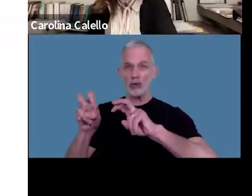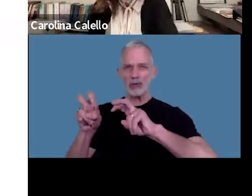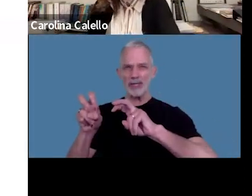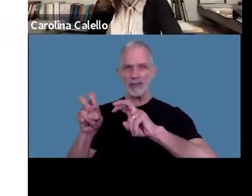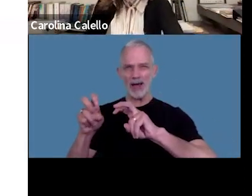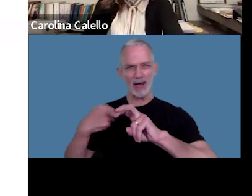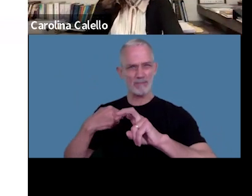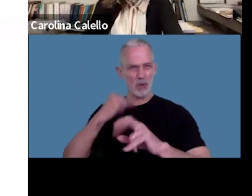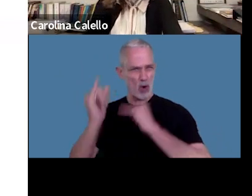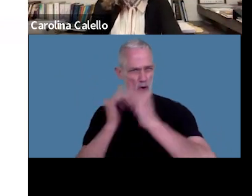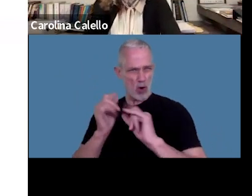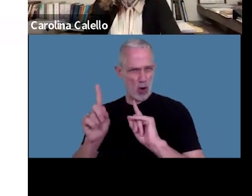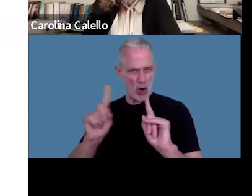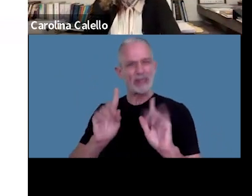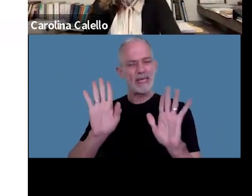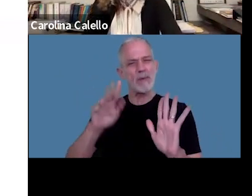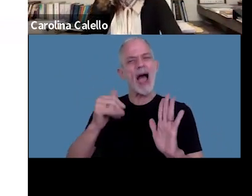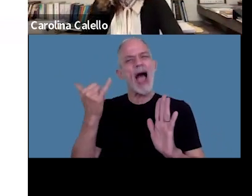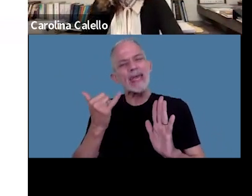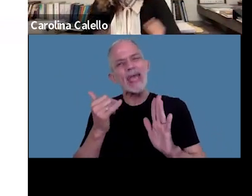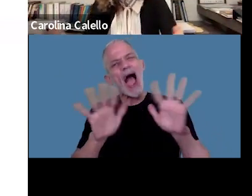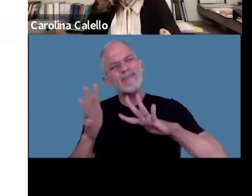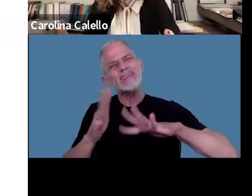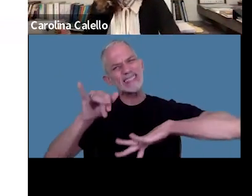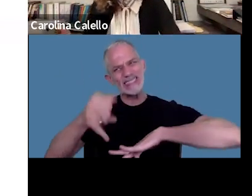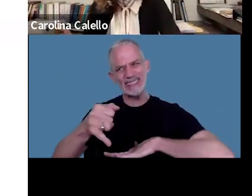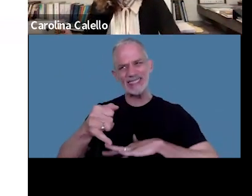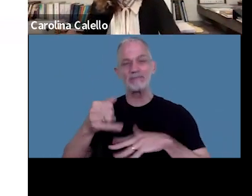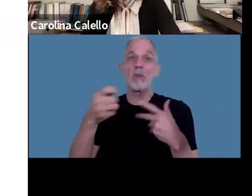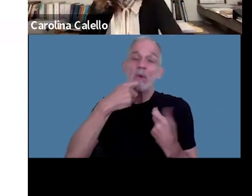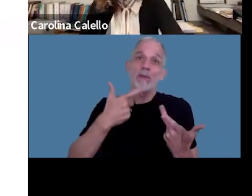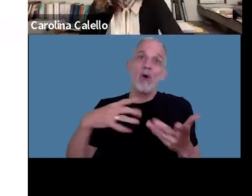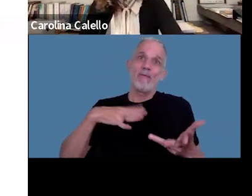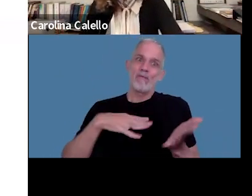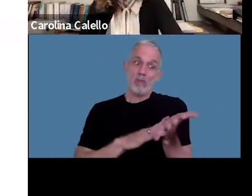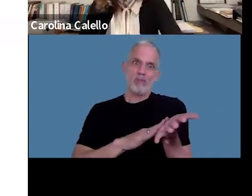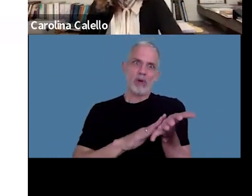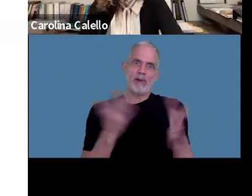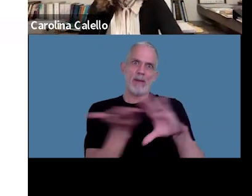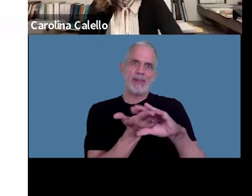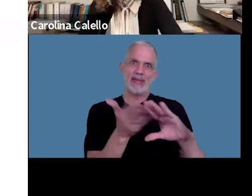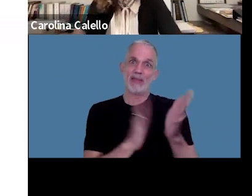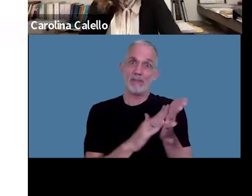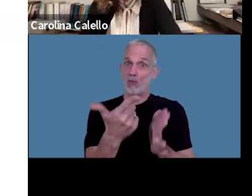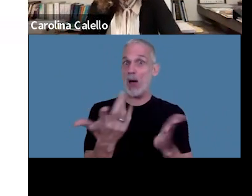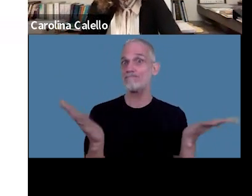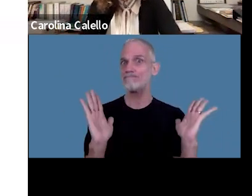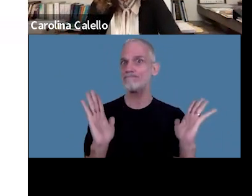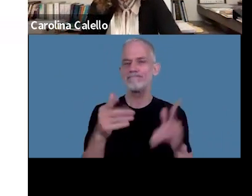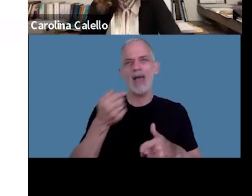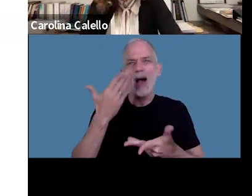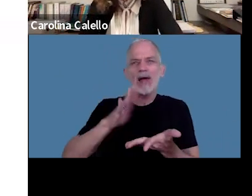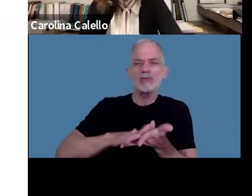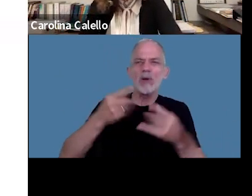es que difícil hay casos que sí si directamente falta la prueba fundamental en el expediente se habla de un mutuo el